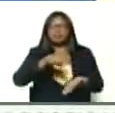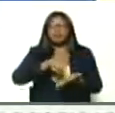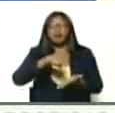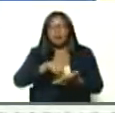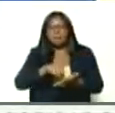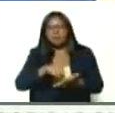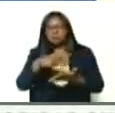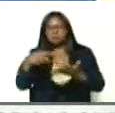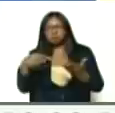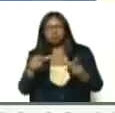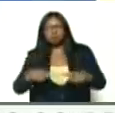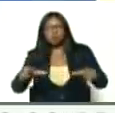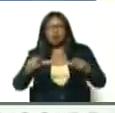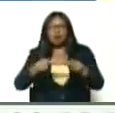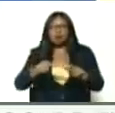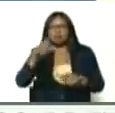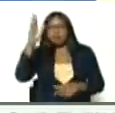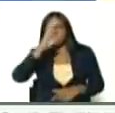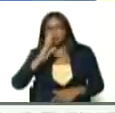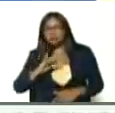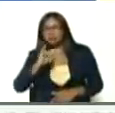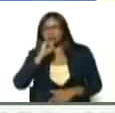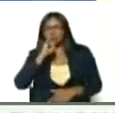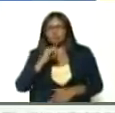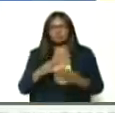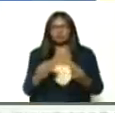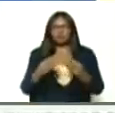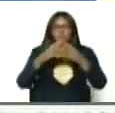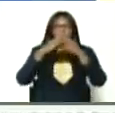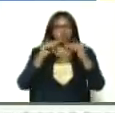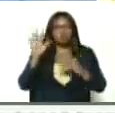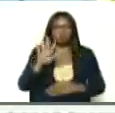Rio de Janeiro, bueno, de todo Brasil,